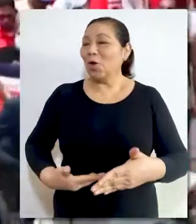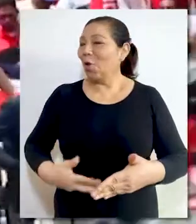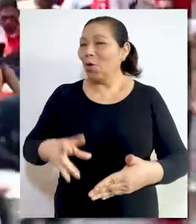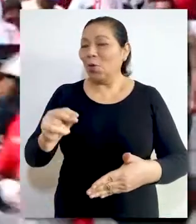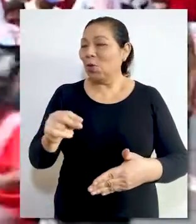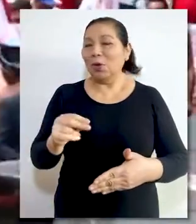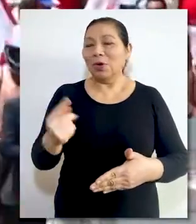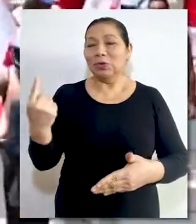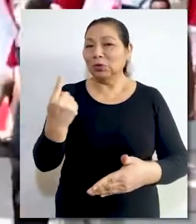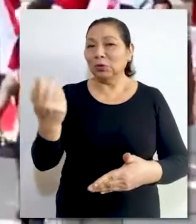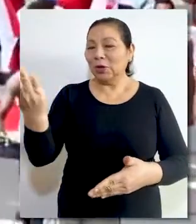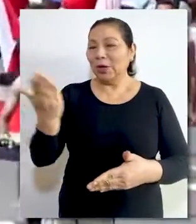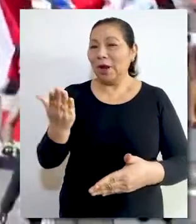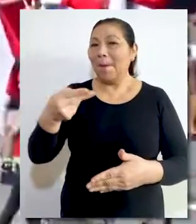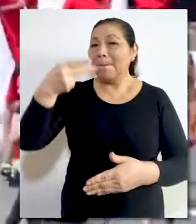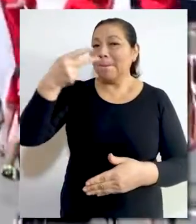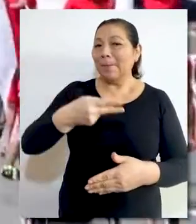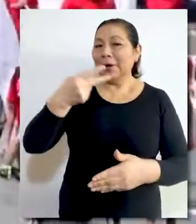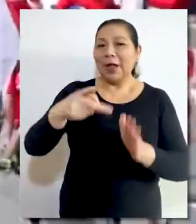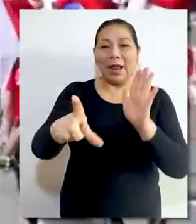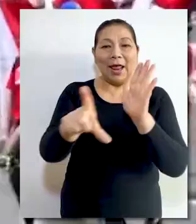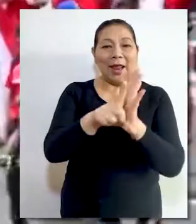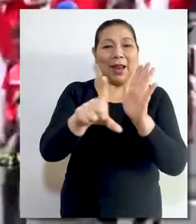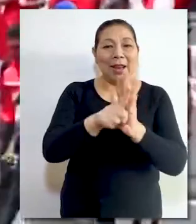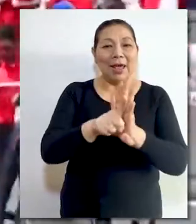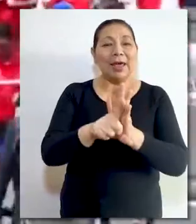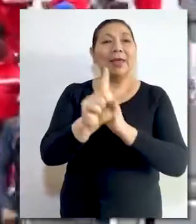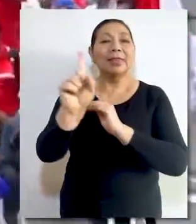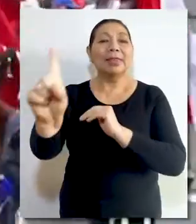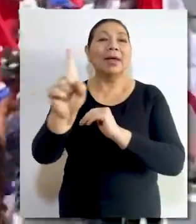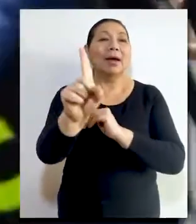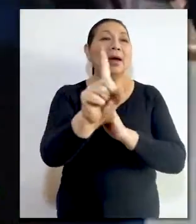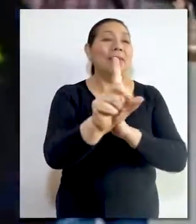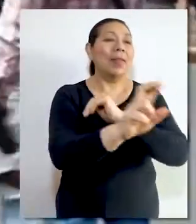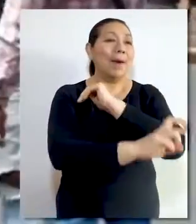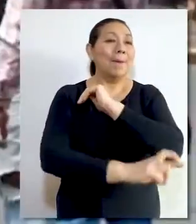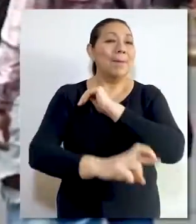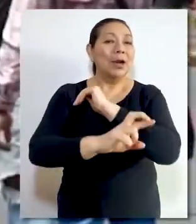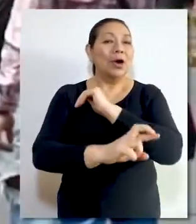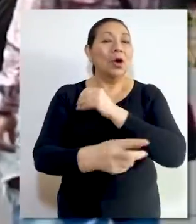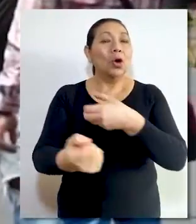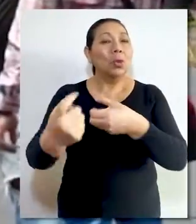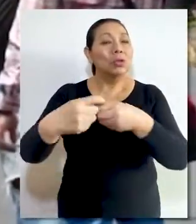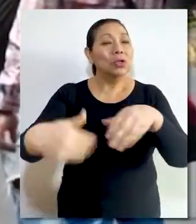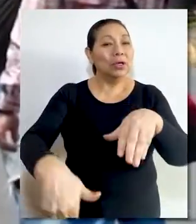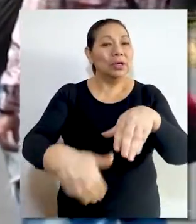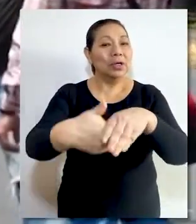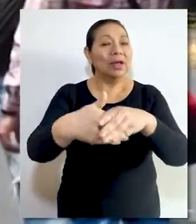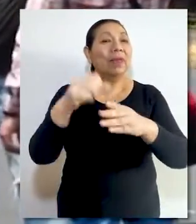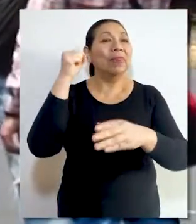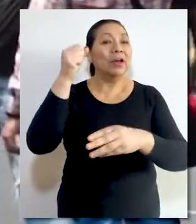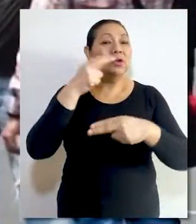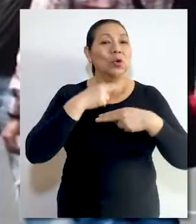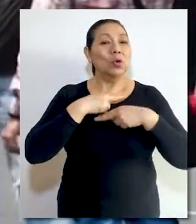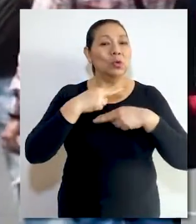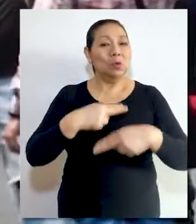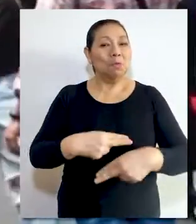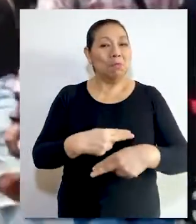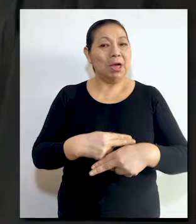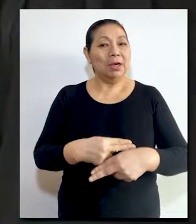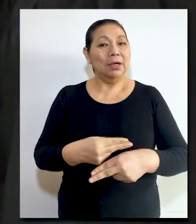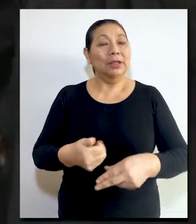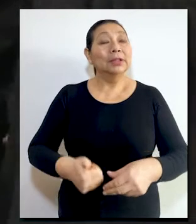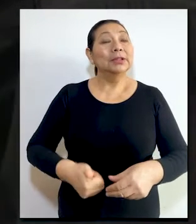no es un derecho humano autónomo y su prohibición en la ley de cada país es compatible con la Convención Interamericana de Derechos